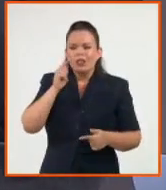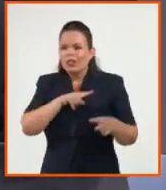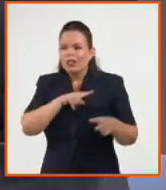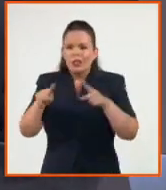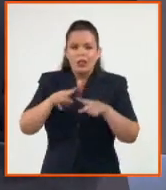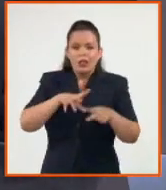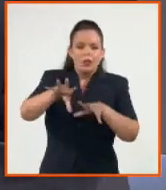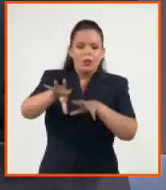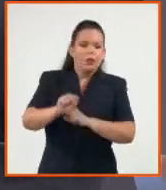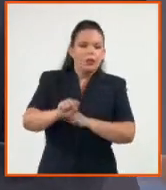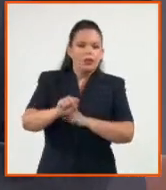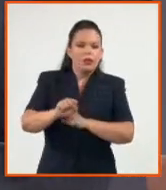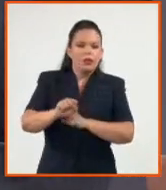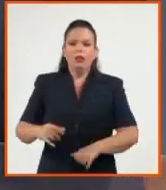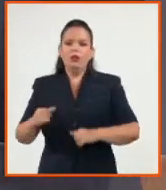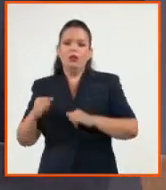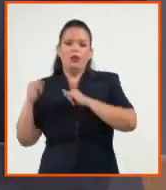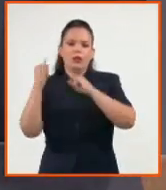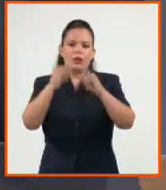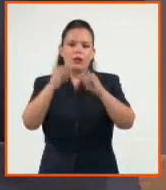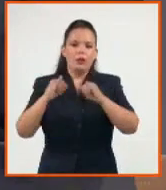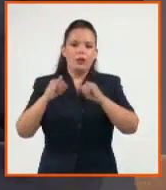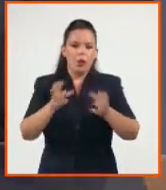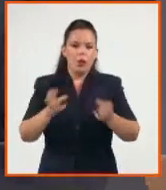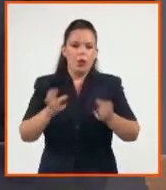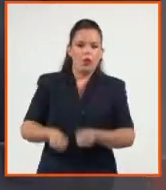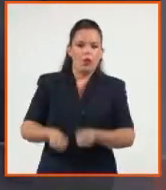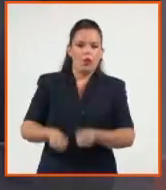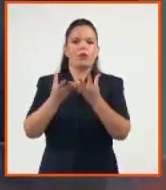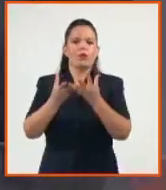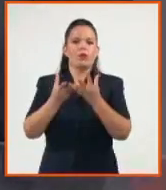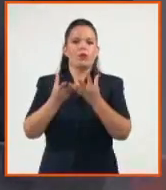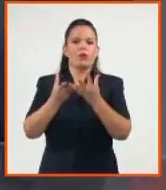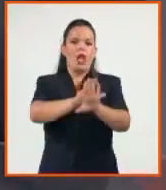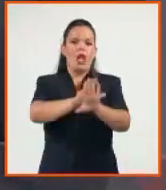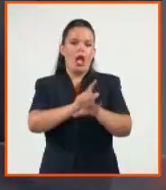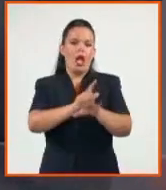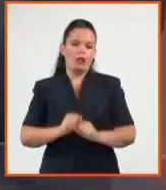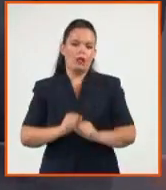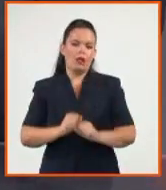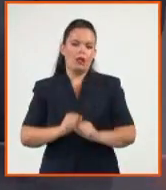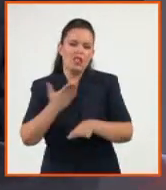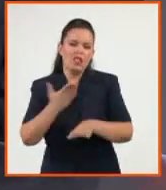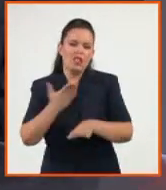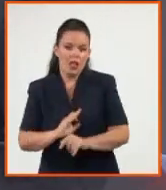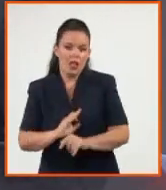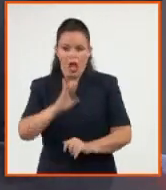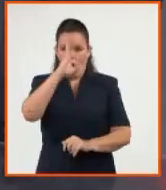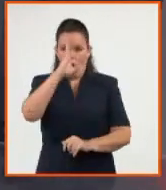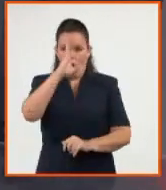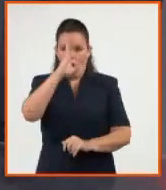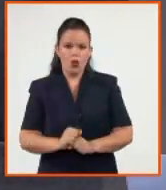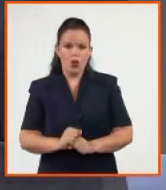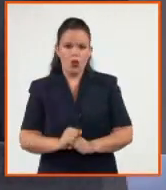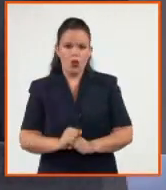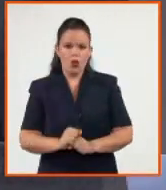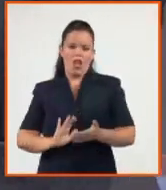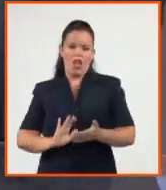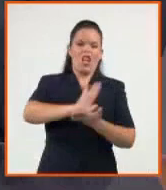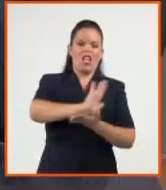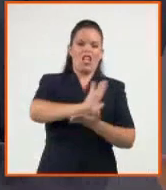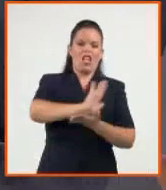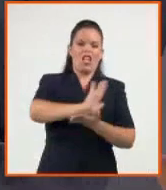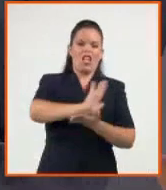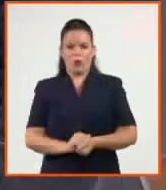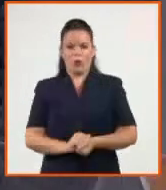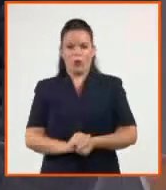Mensajes igualmente que inciten al odio, a la violencia, al racismo, al acoso, a prácticas pornográficas.